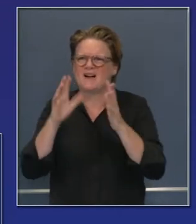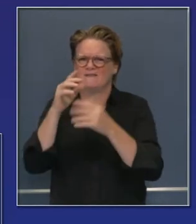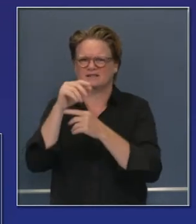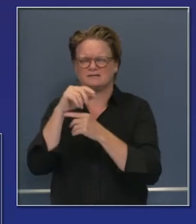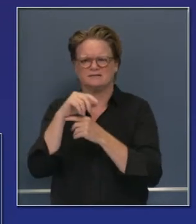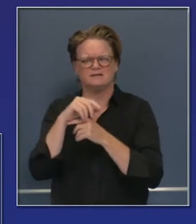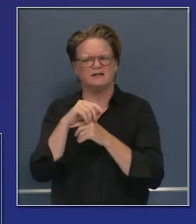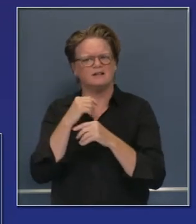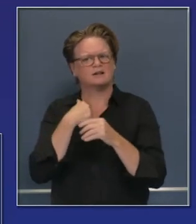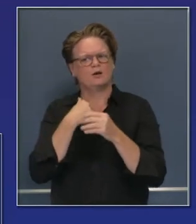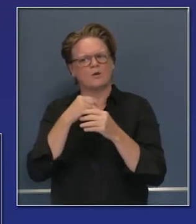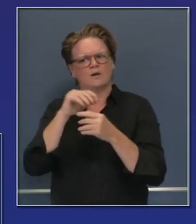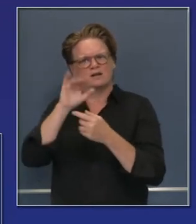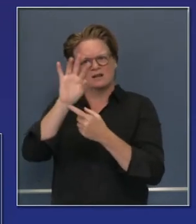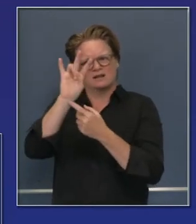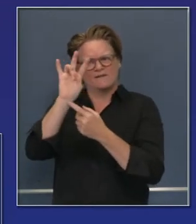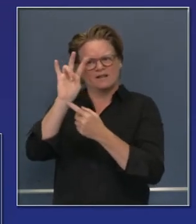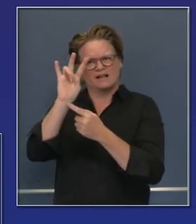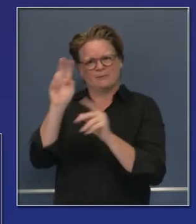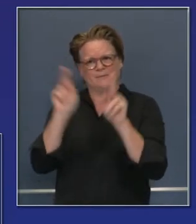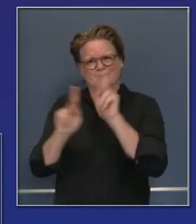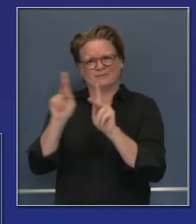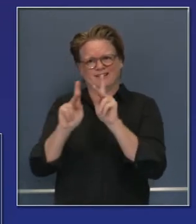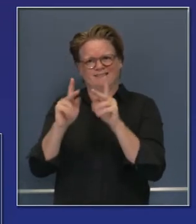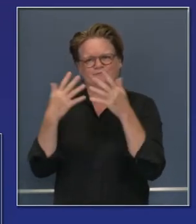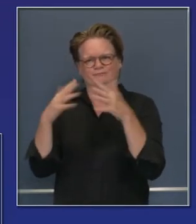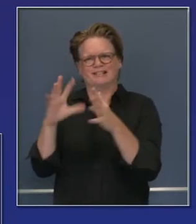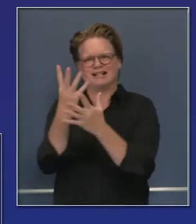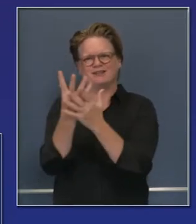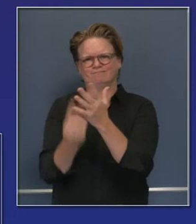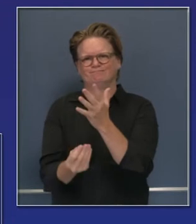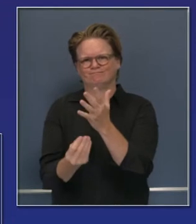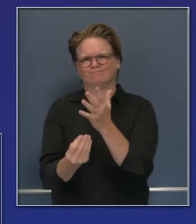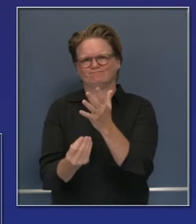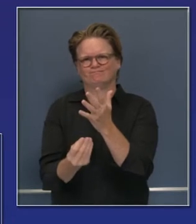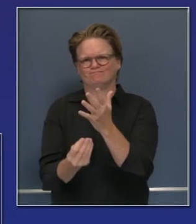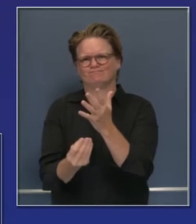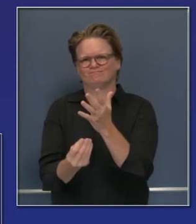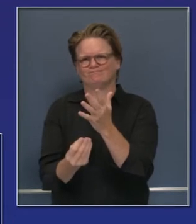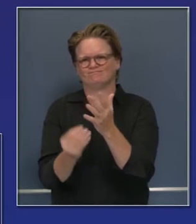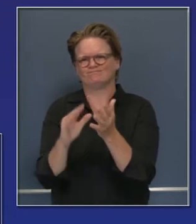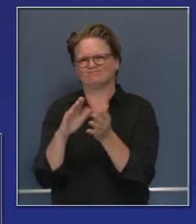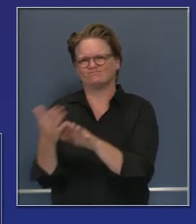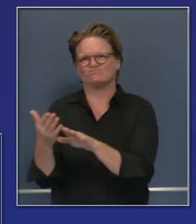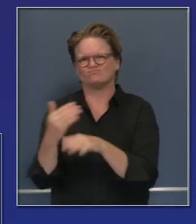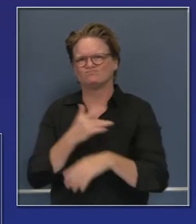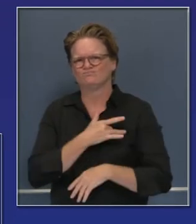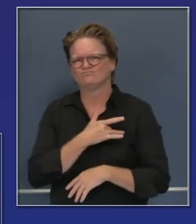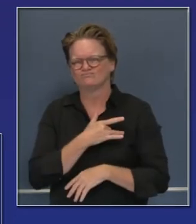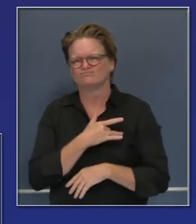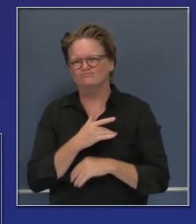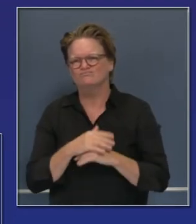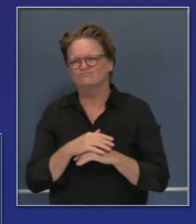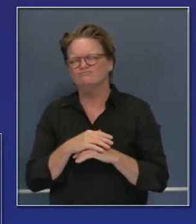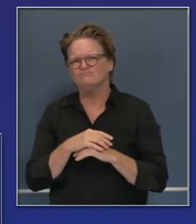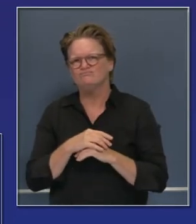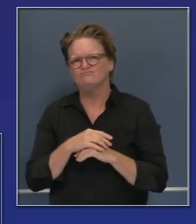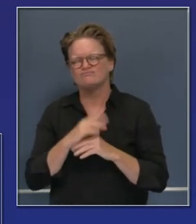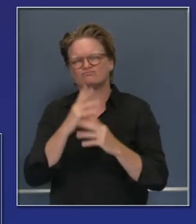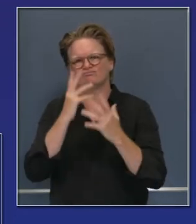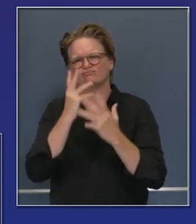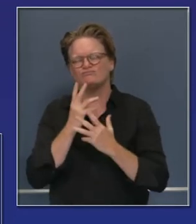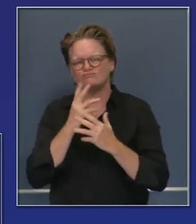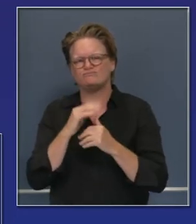tuvimos siete pérdidas o tragedias, personas que murieron. Estos números realmente nos